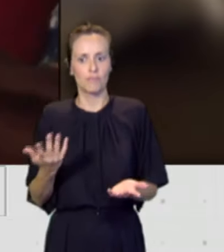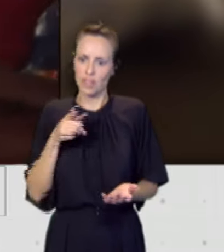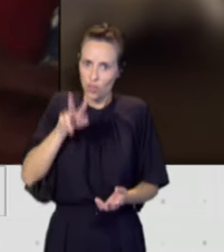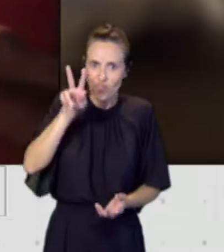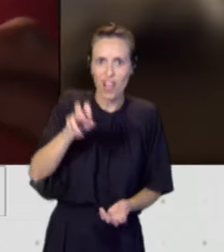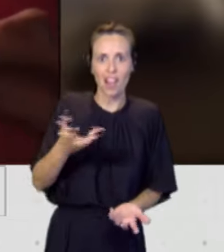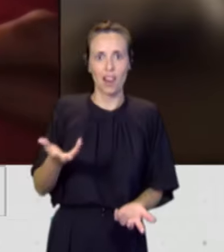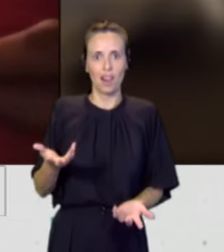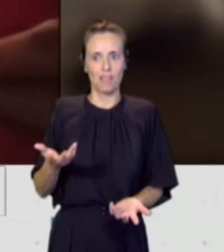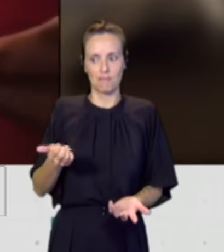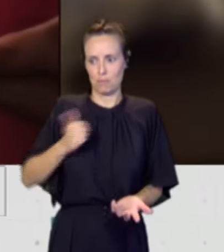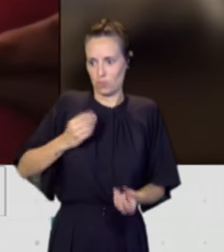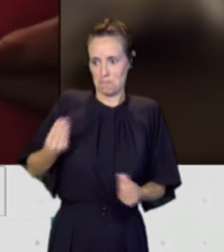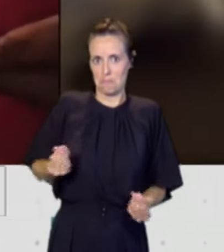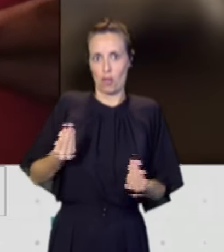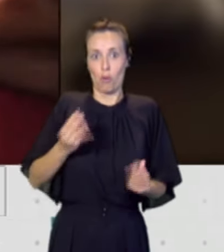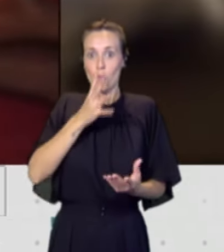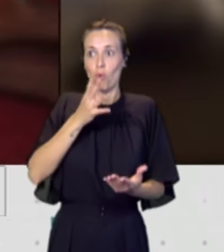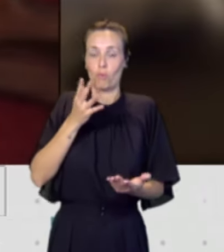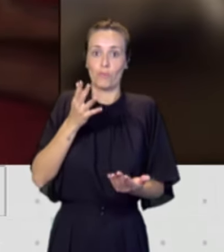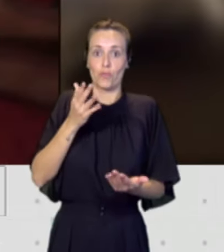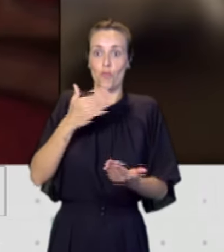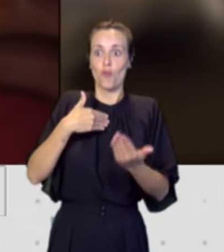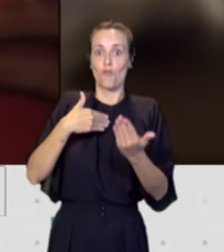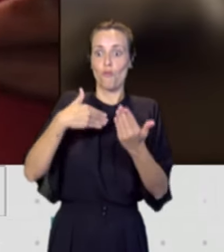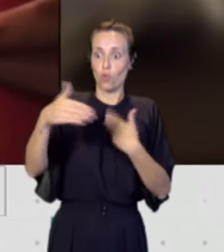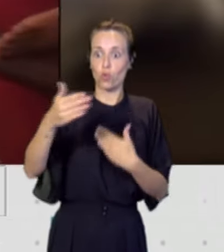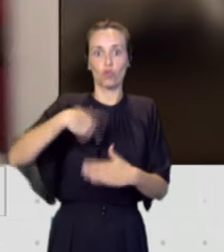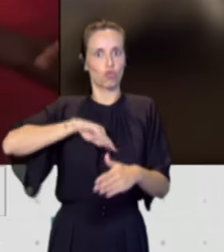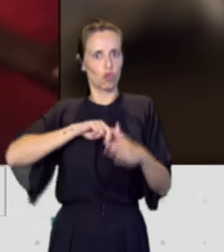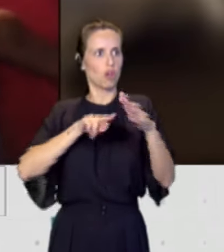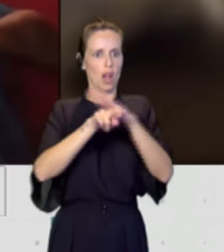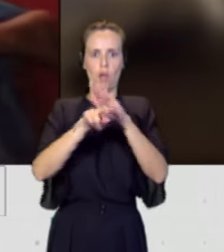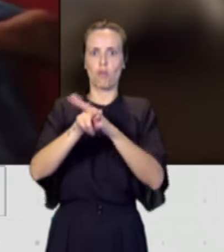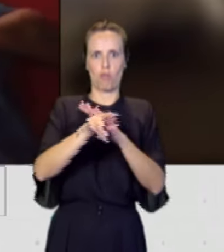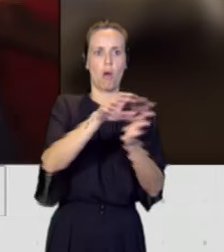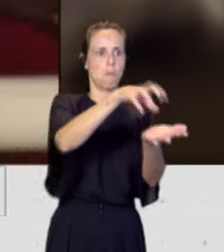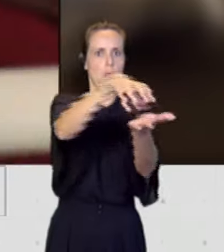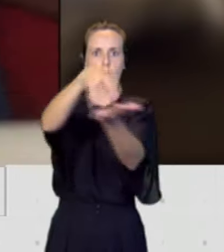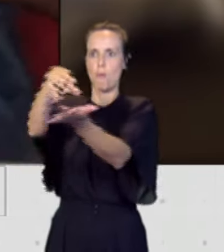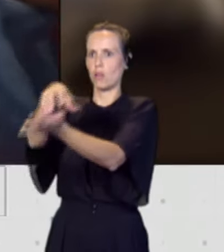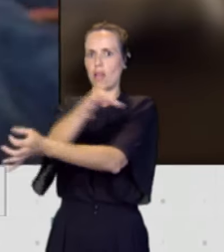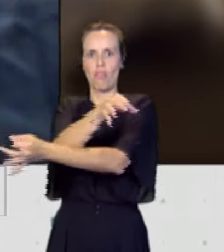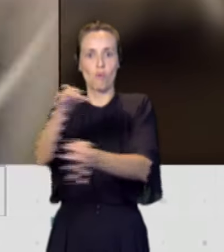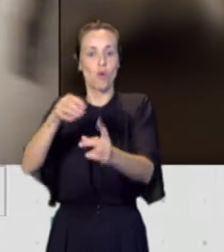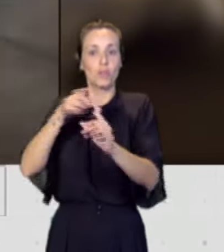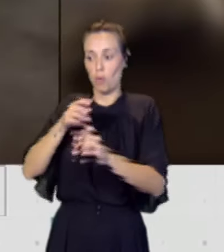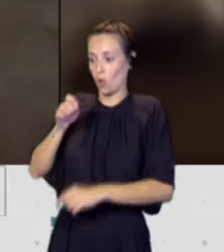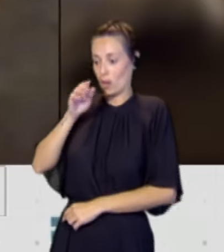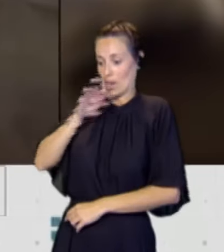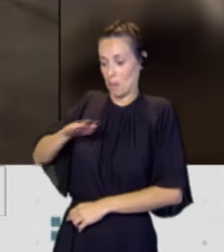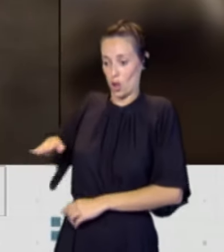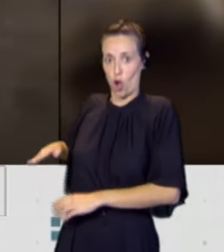invertir y tener en un futuro una dotación de recursos en los que albergar a los menores y darles el trato